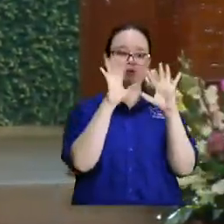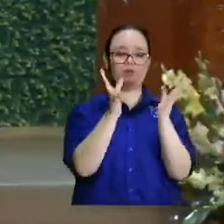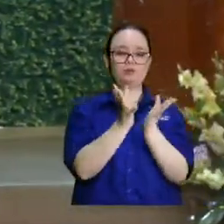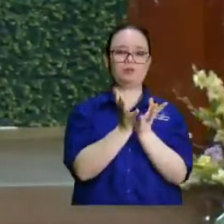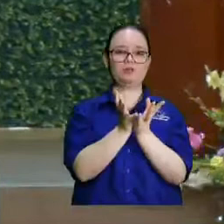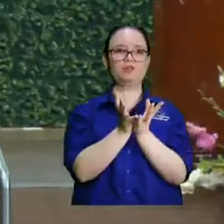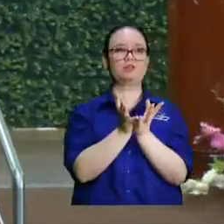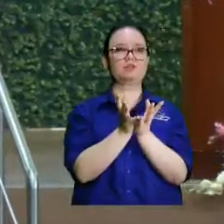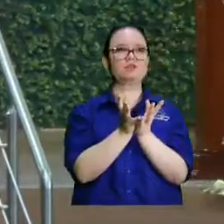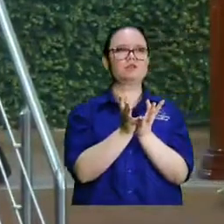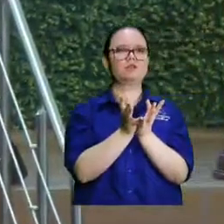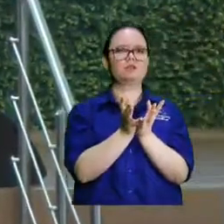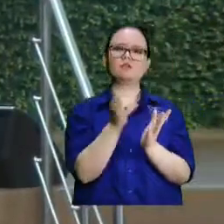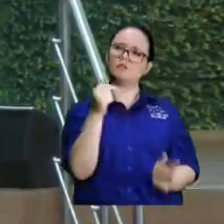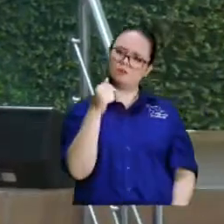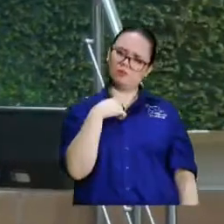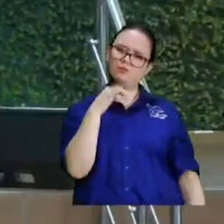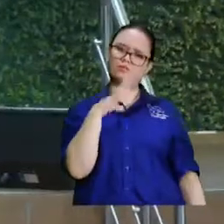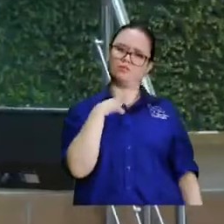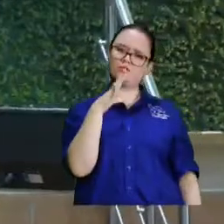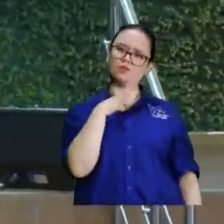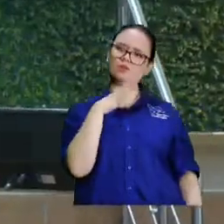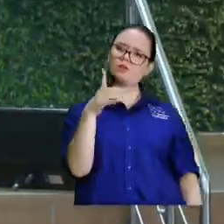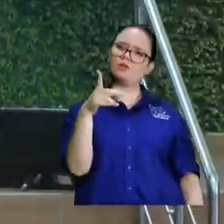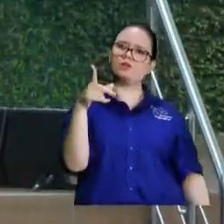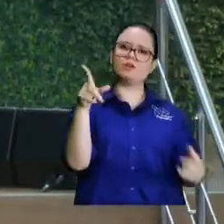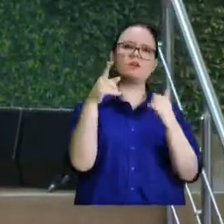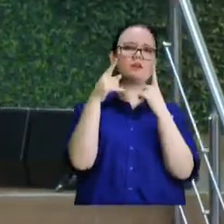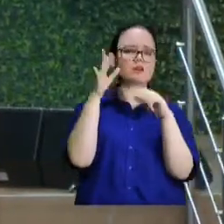yo tengo que denunciar eso y reprenderlo en el nombre de Jesús